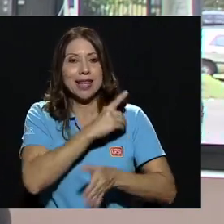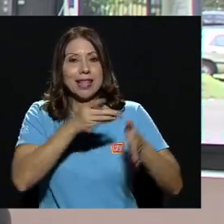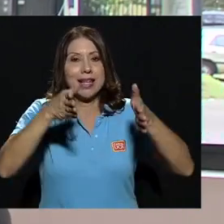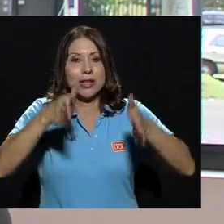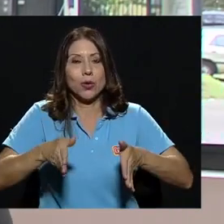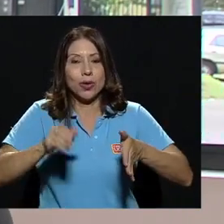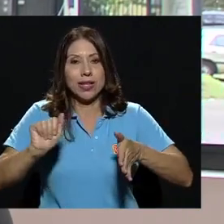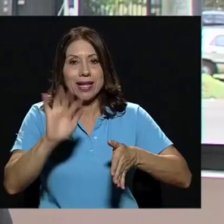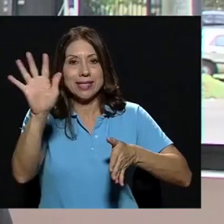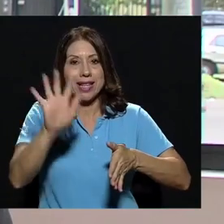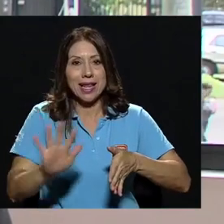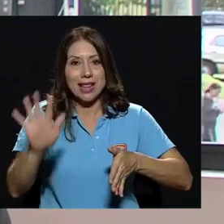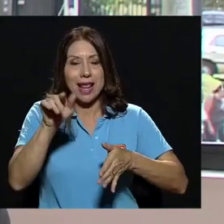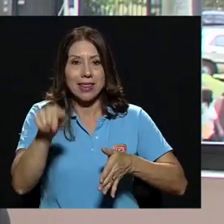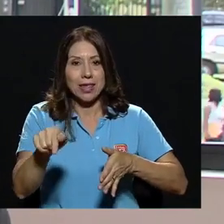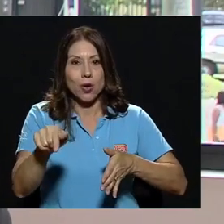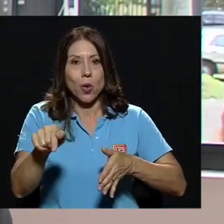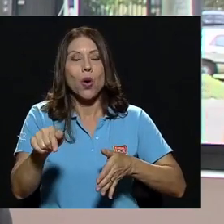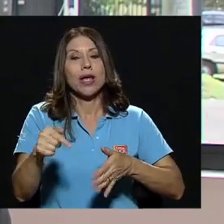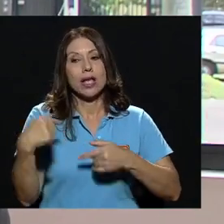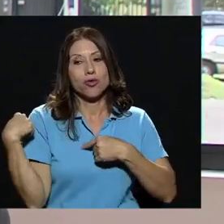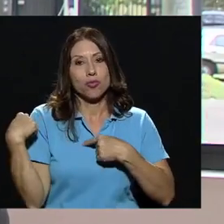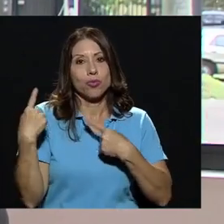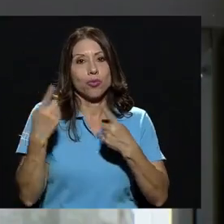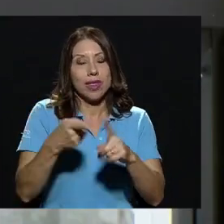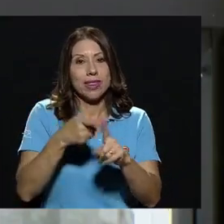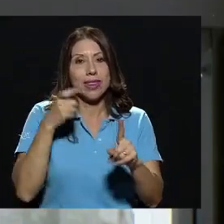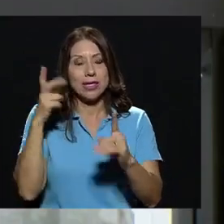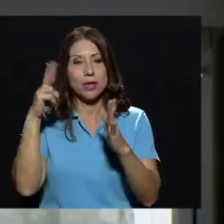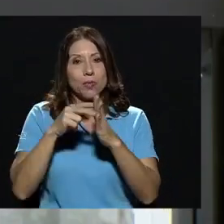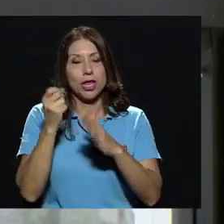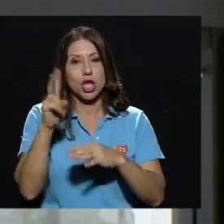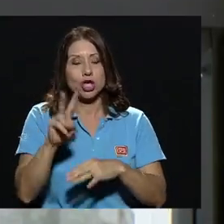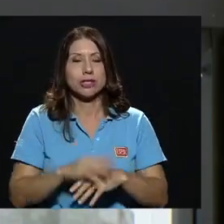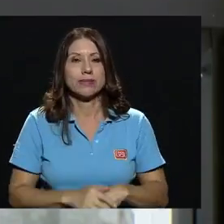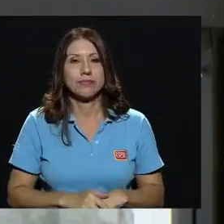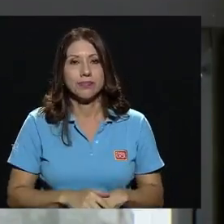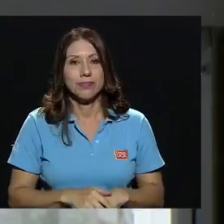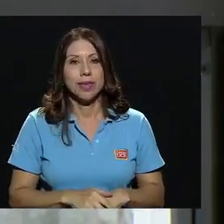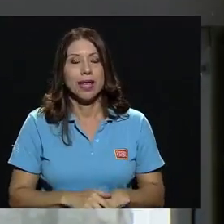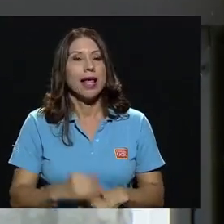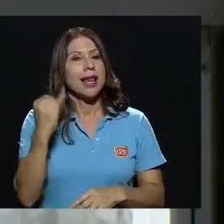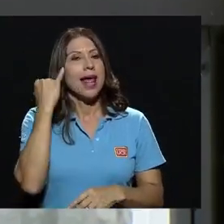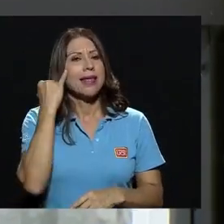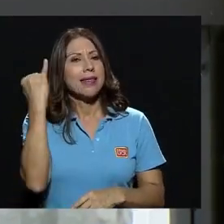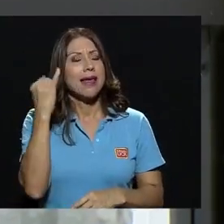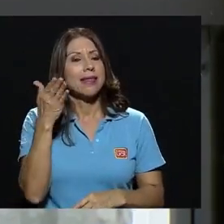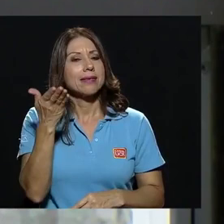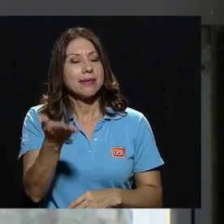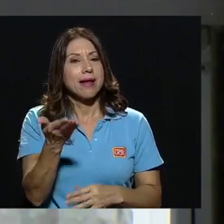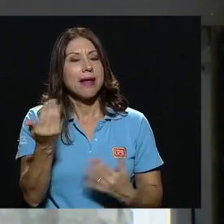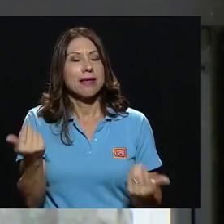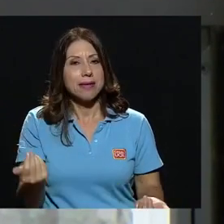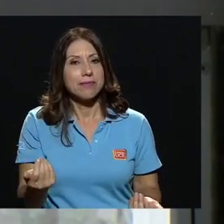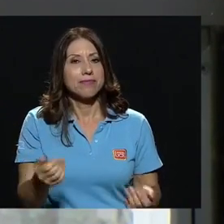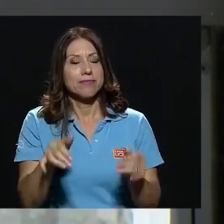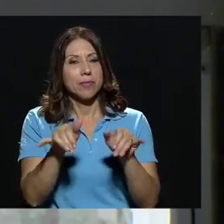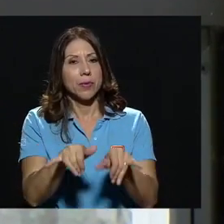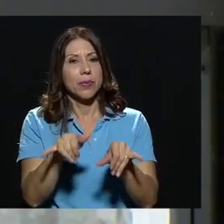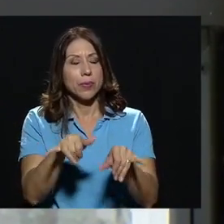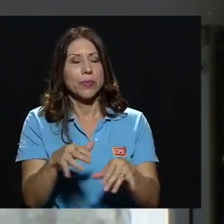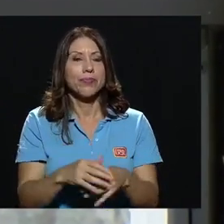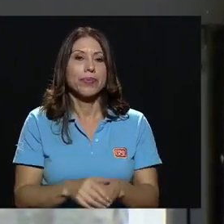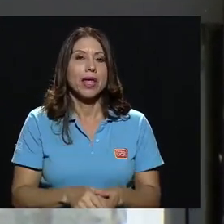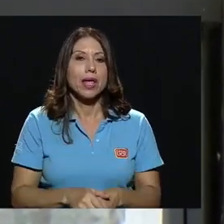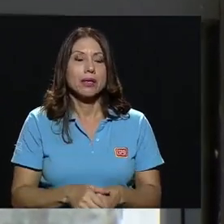Atlántico, el cual ocupo desde el año 2012. La idea de estar ahí es haber